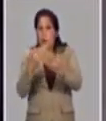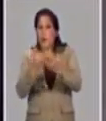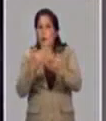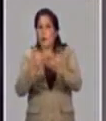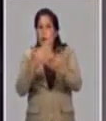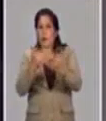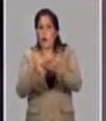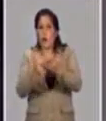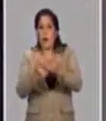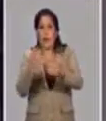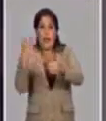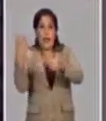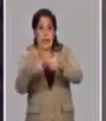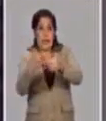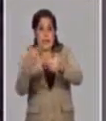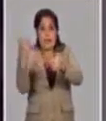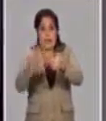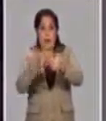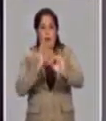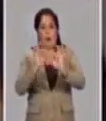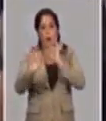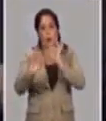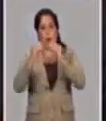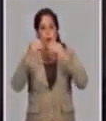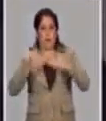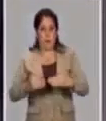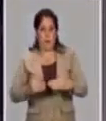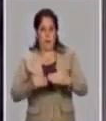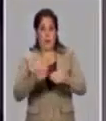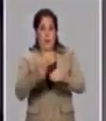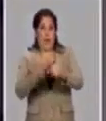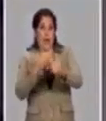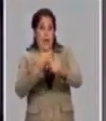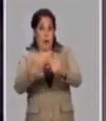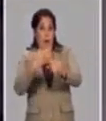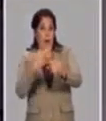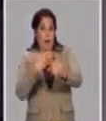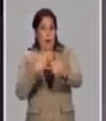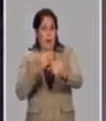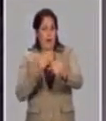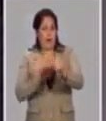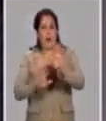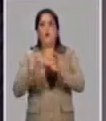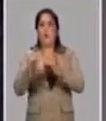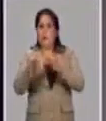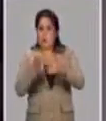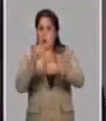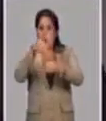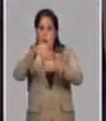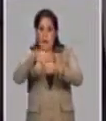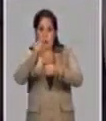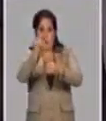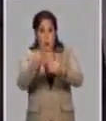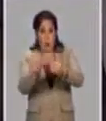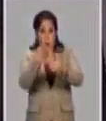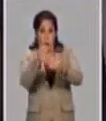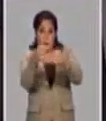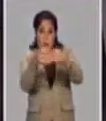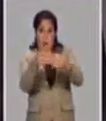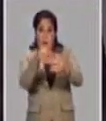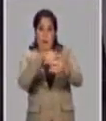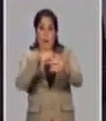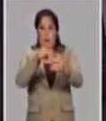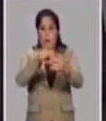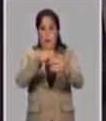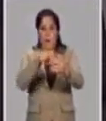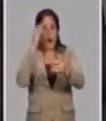prueba de concepto de inducción de una inmunidad protectiva. O sea, que esa respuesta inmune tiene una funcionalidad. El